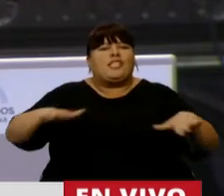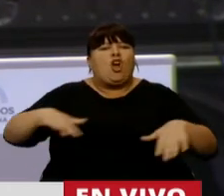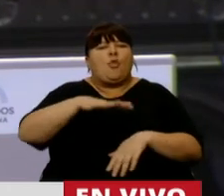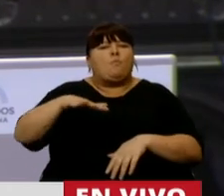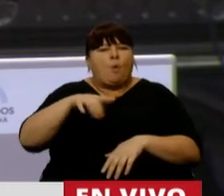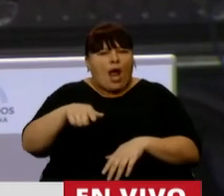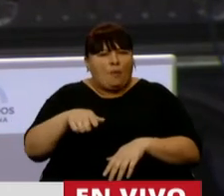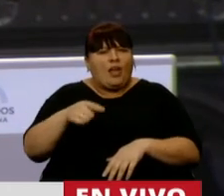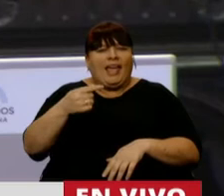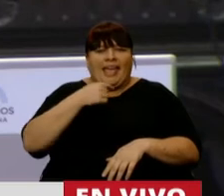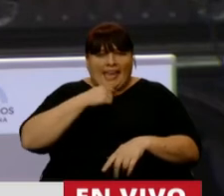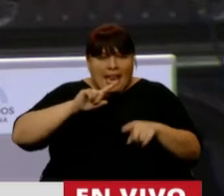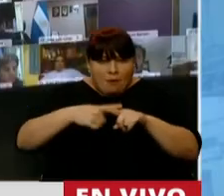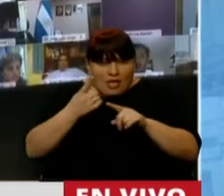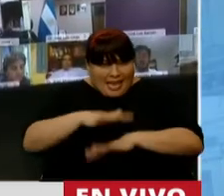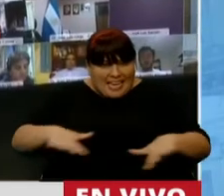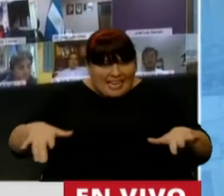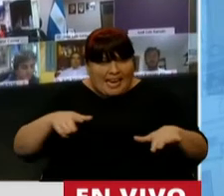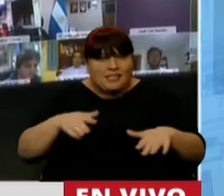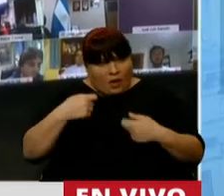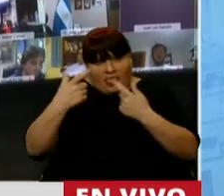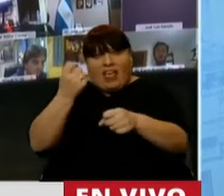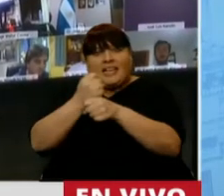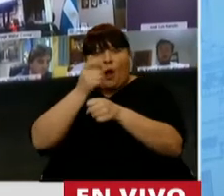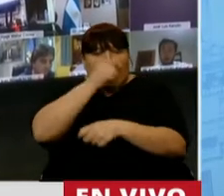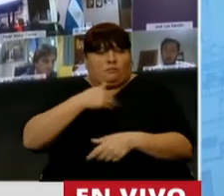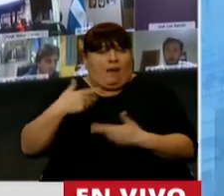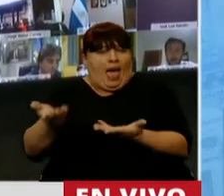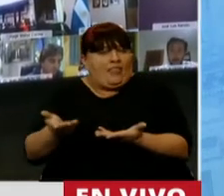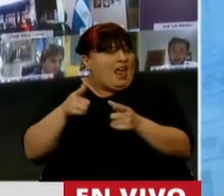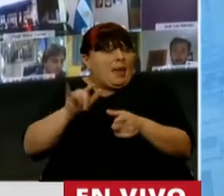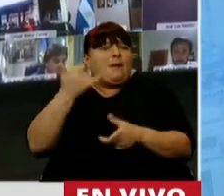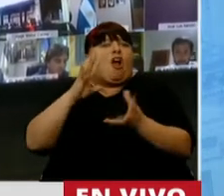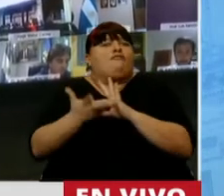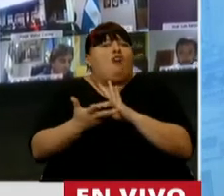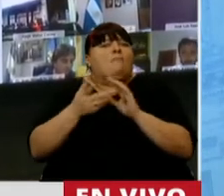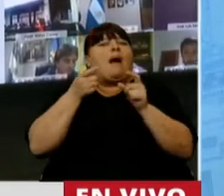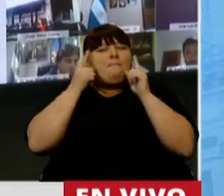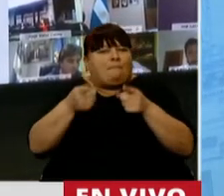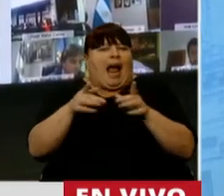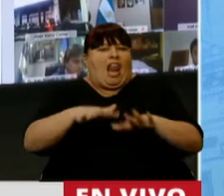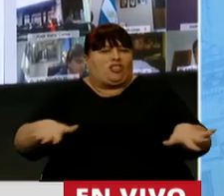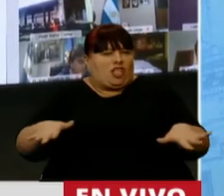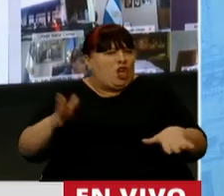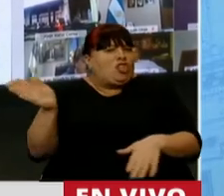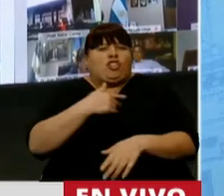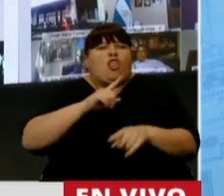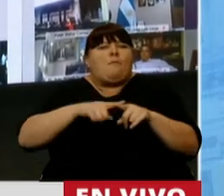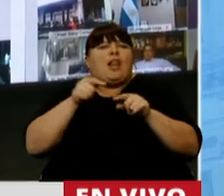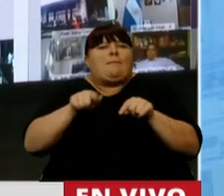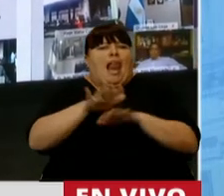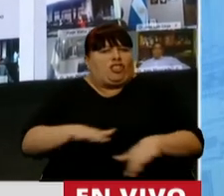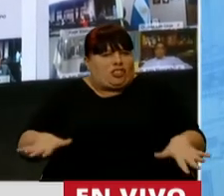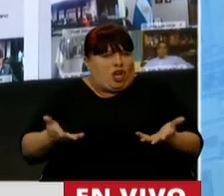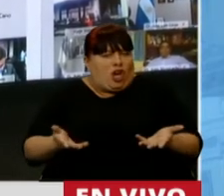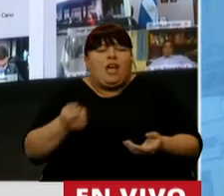del Pueblo, ¿quieren una política de niñez? Denle trabajo a los padres, esa es la mejor política de niñez, todo es política de niñez,